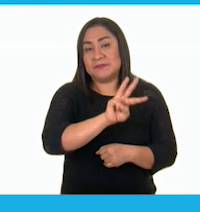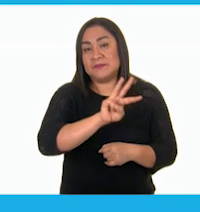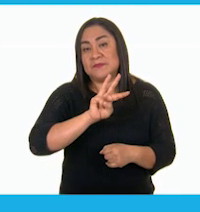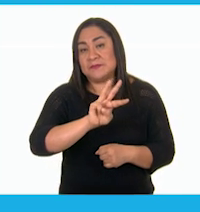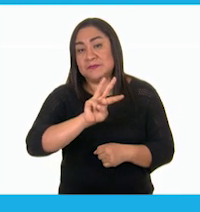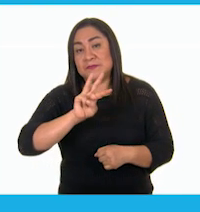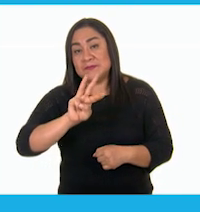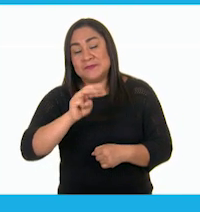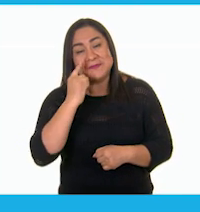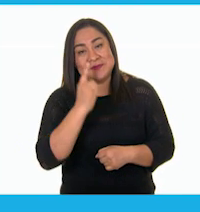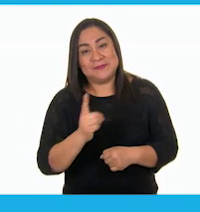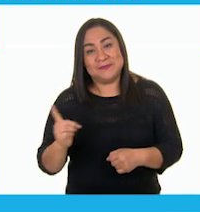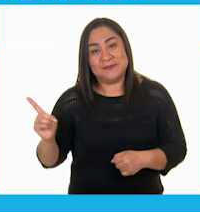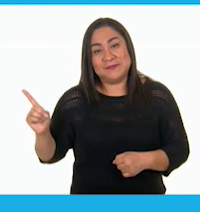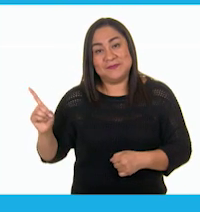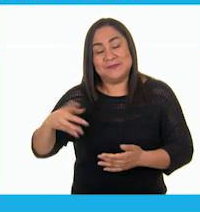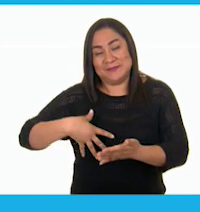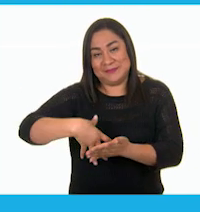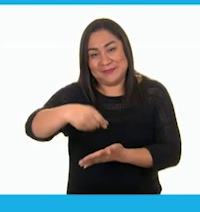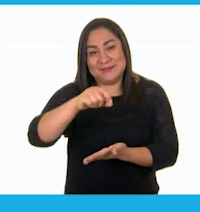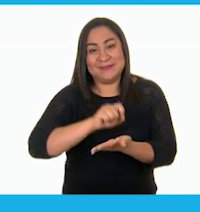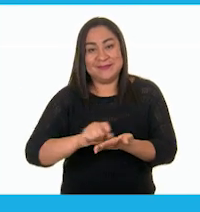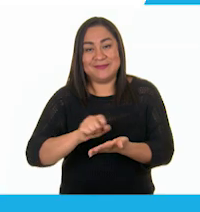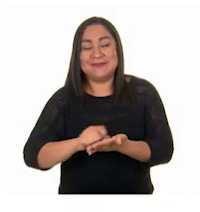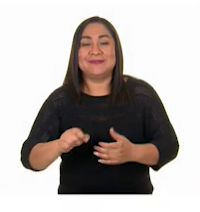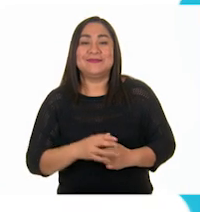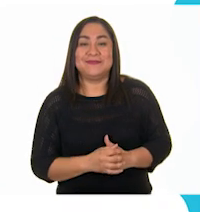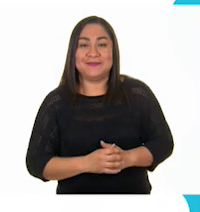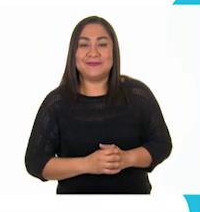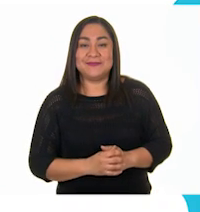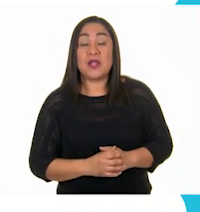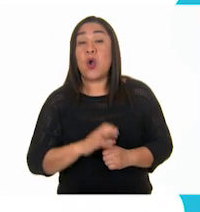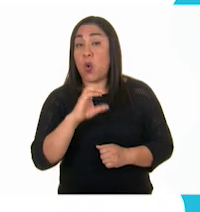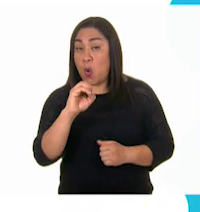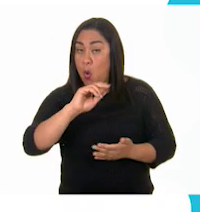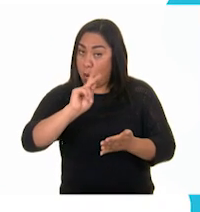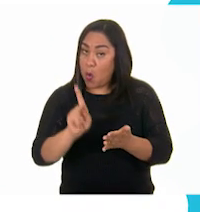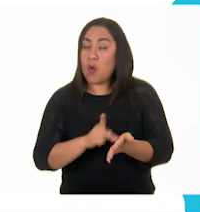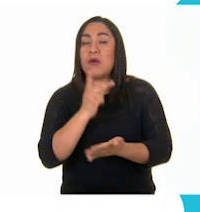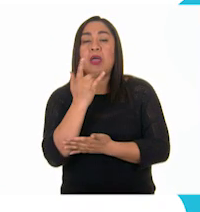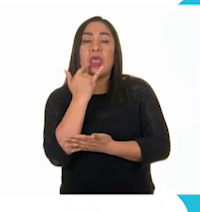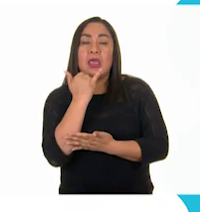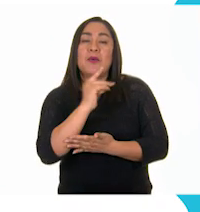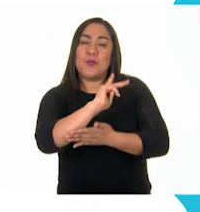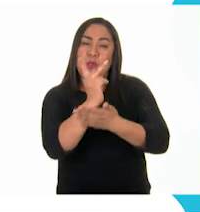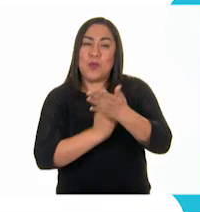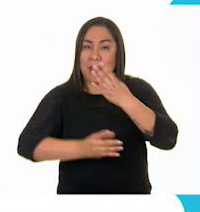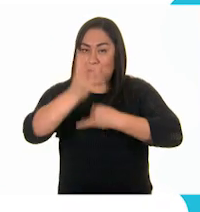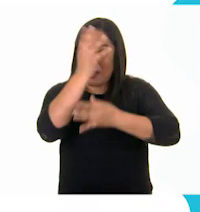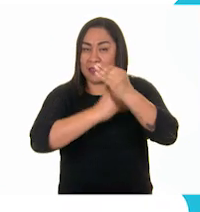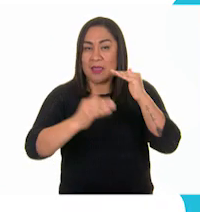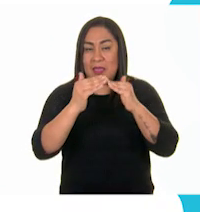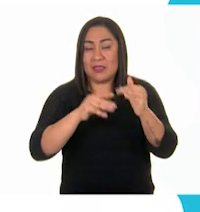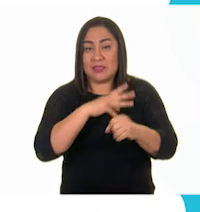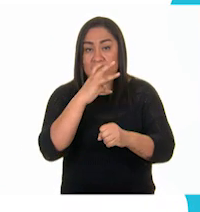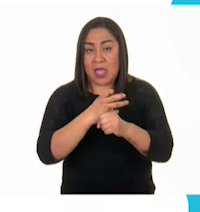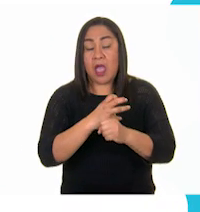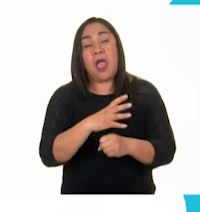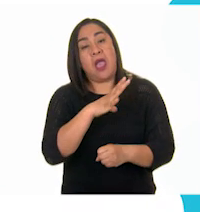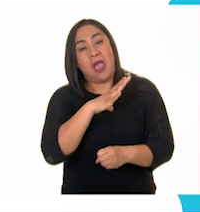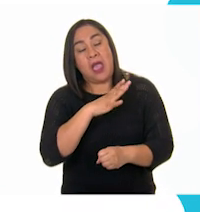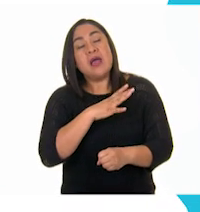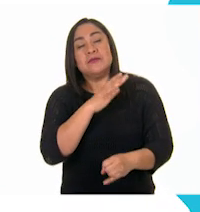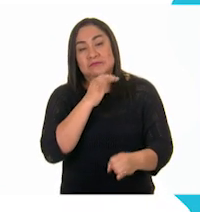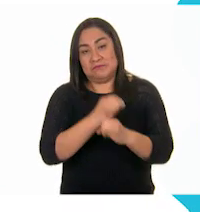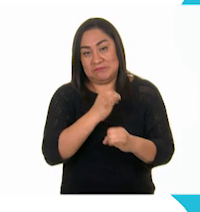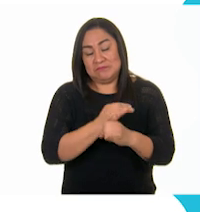.cep.gov.mx. Si quieres volver a ver los programas de Aprende en Casa 3, los puedes encontrar en